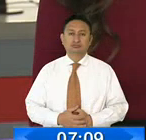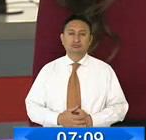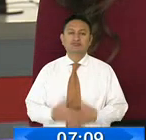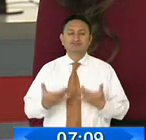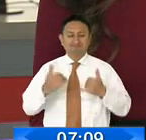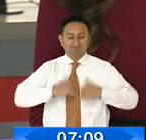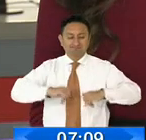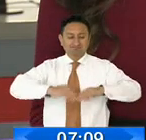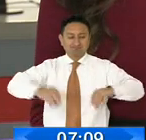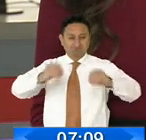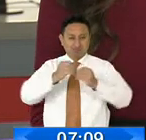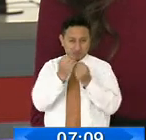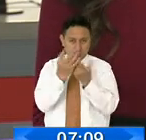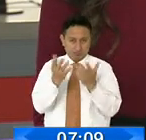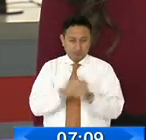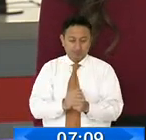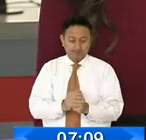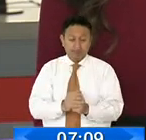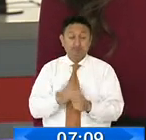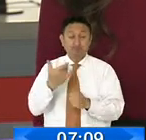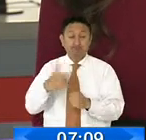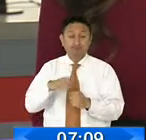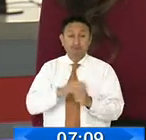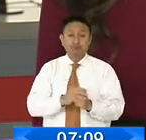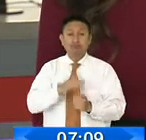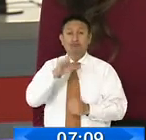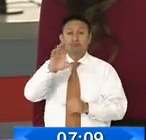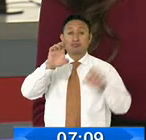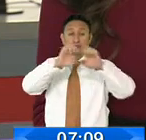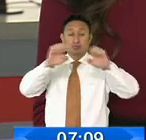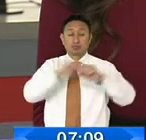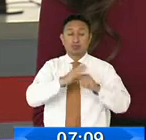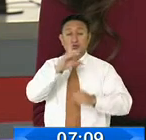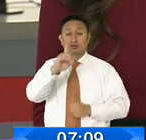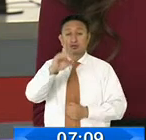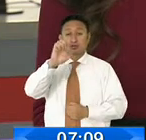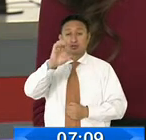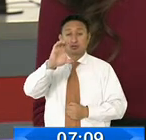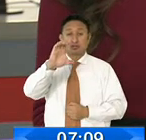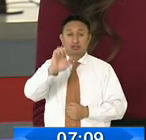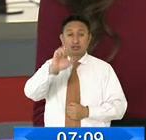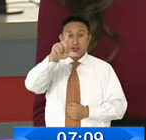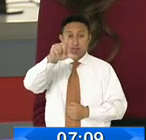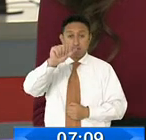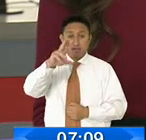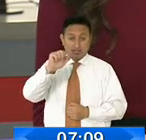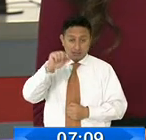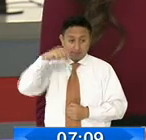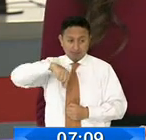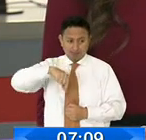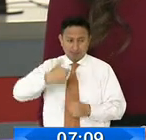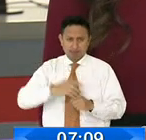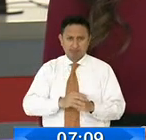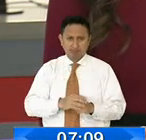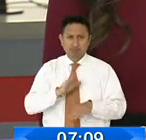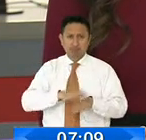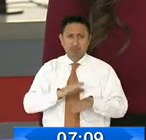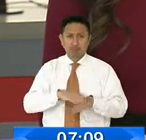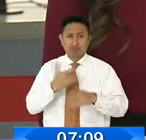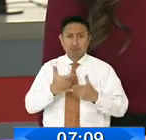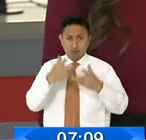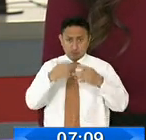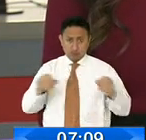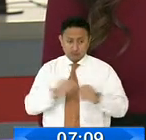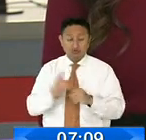Continuamos con más informaciones, contamos que la liquidación de Decevale debido a una supuesta inversión fraudulenta con dineros de Lisboa, aún está bajo análisis de la